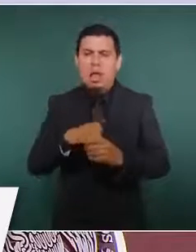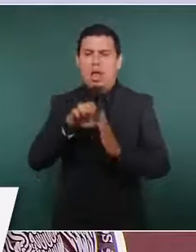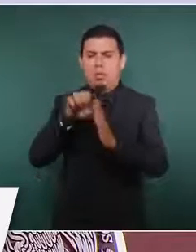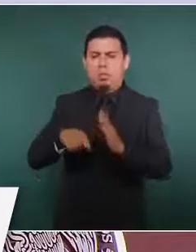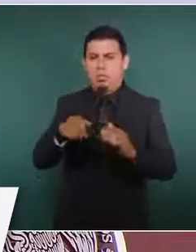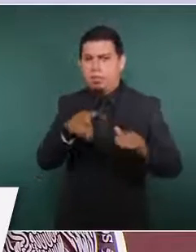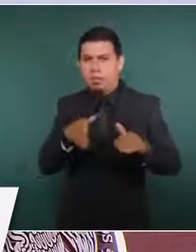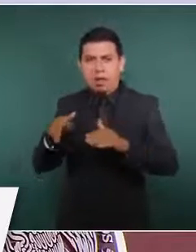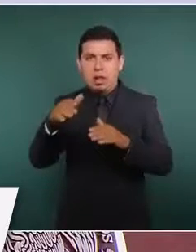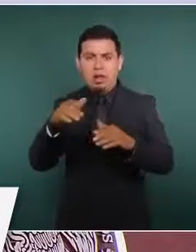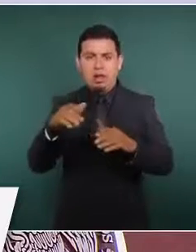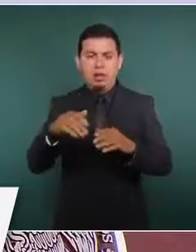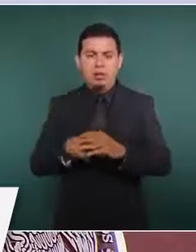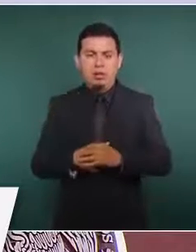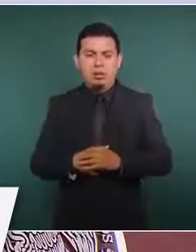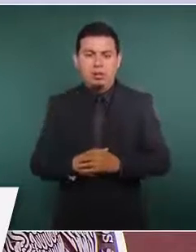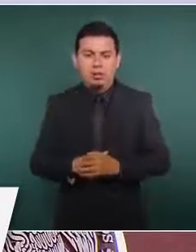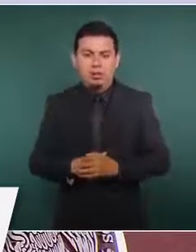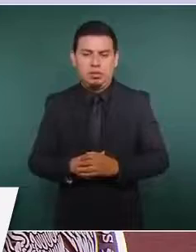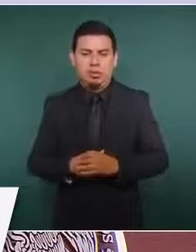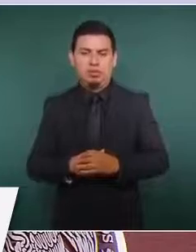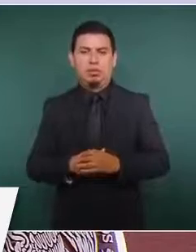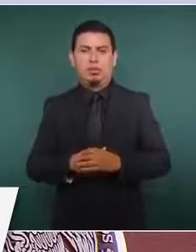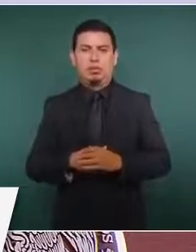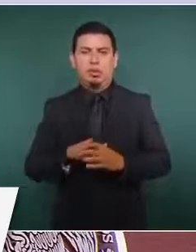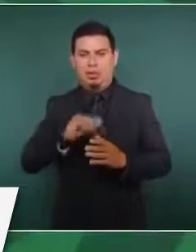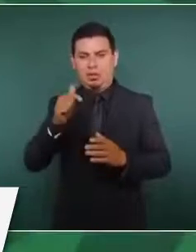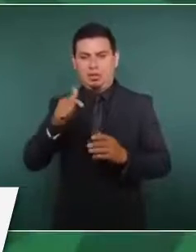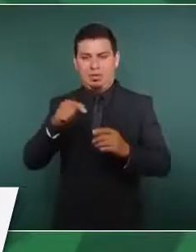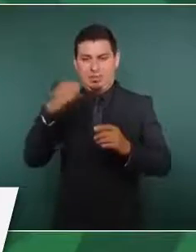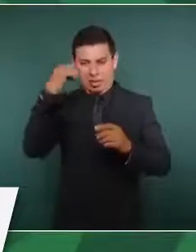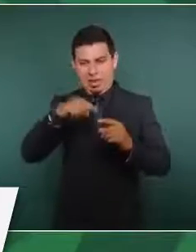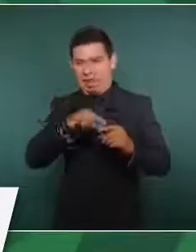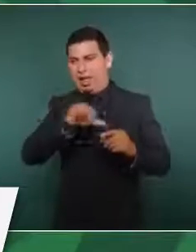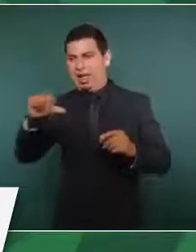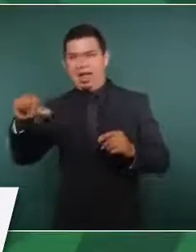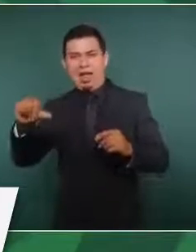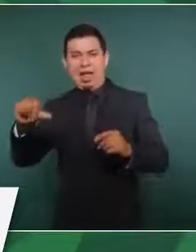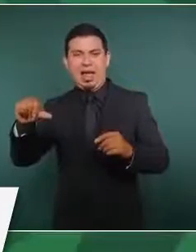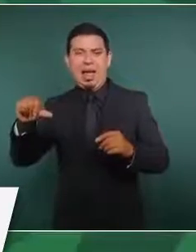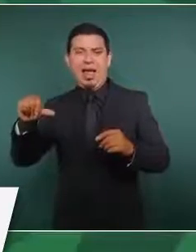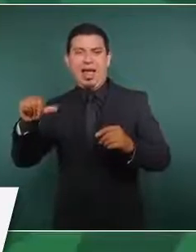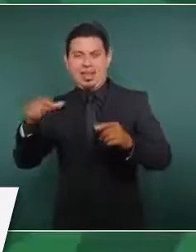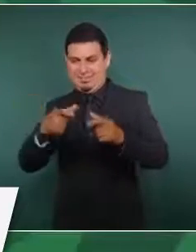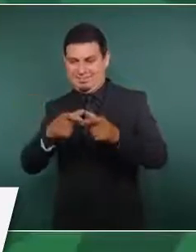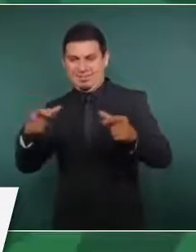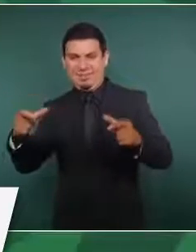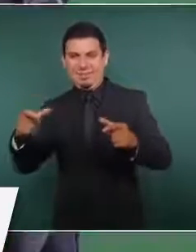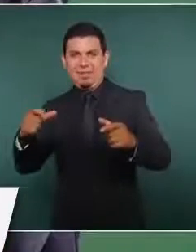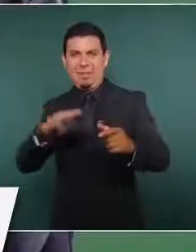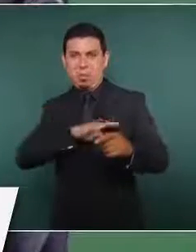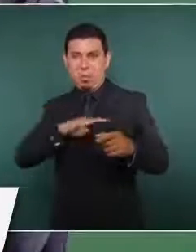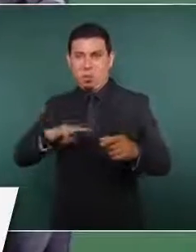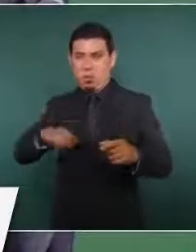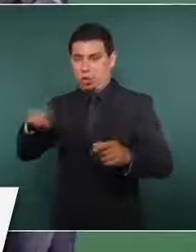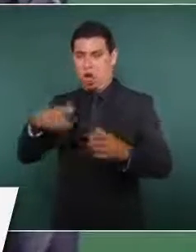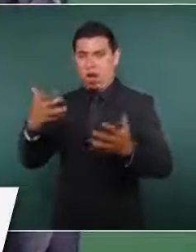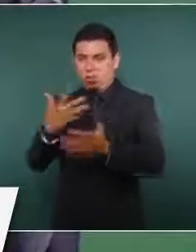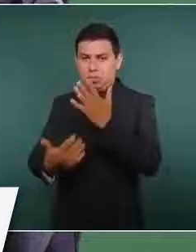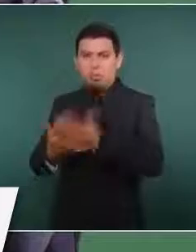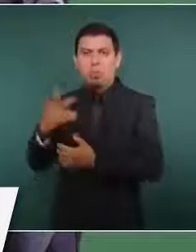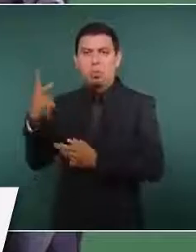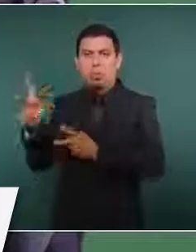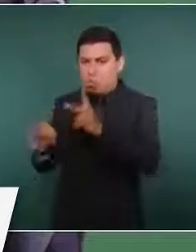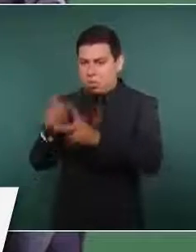que conducen a todas las cabeceras municipales de Oaxaca, no va a quedar un municipio sin su camino